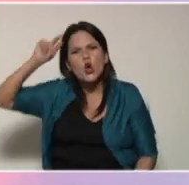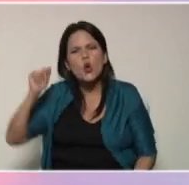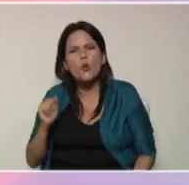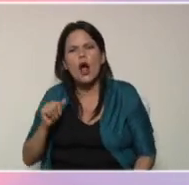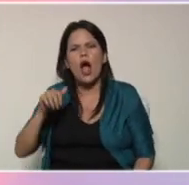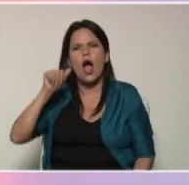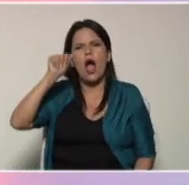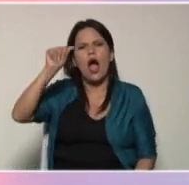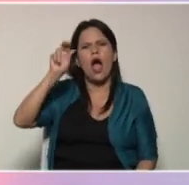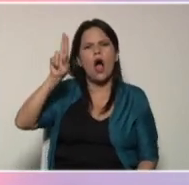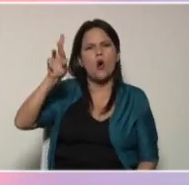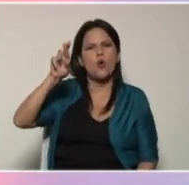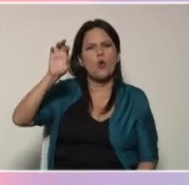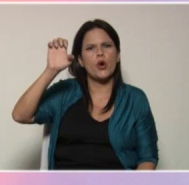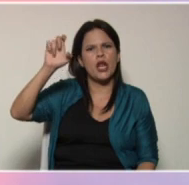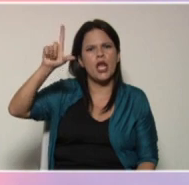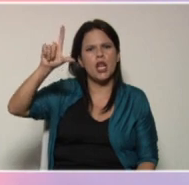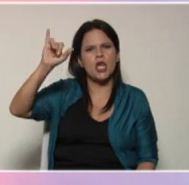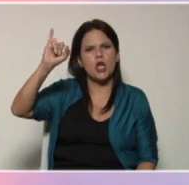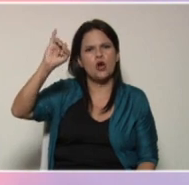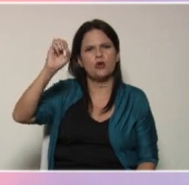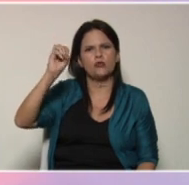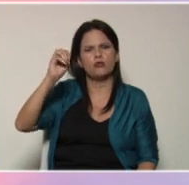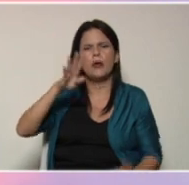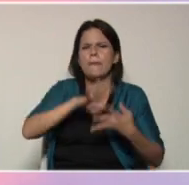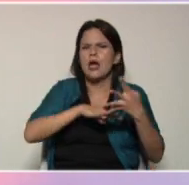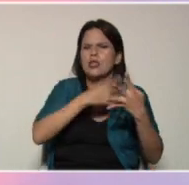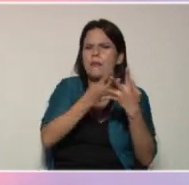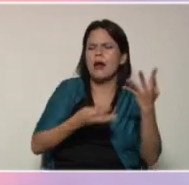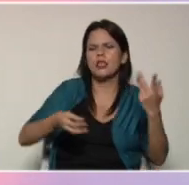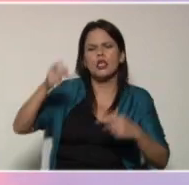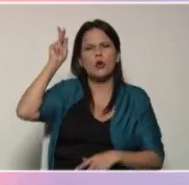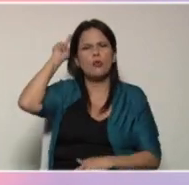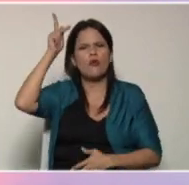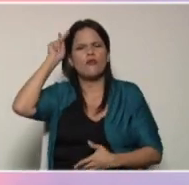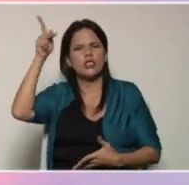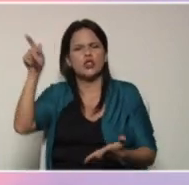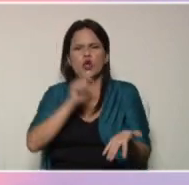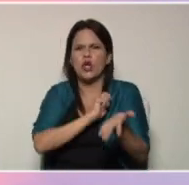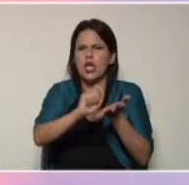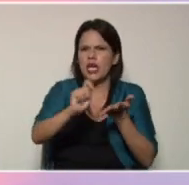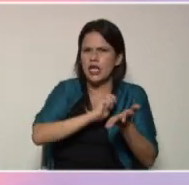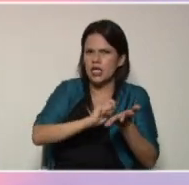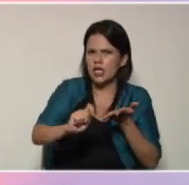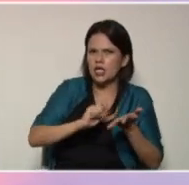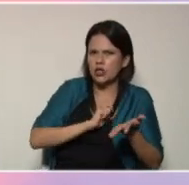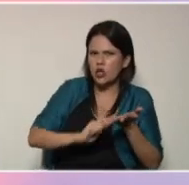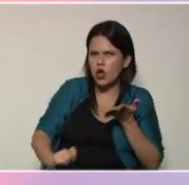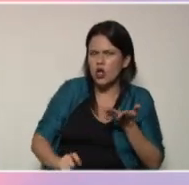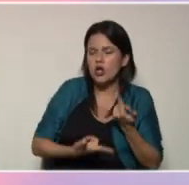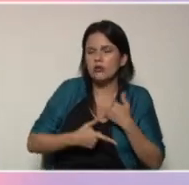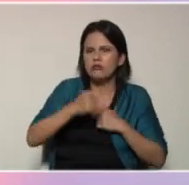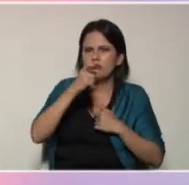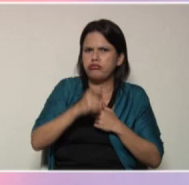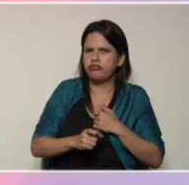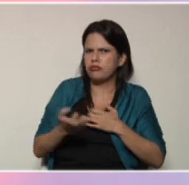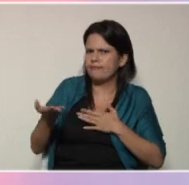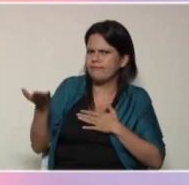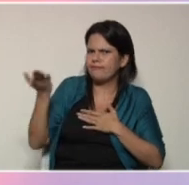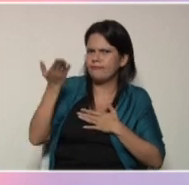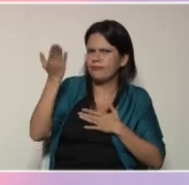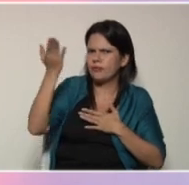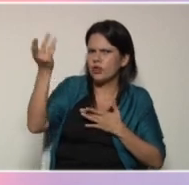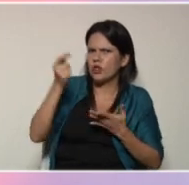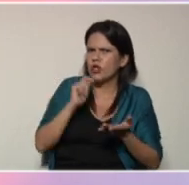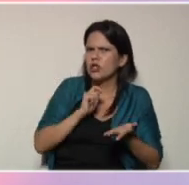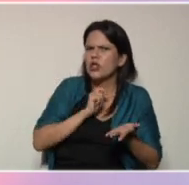de la Vega? Matemático, profesor, escritor y por supuesto, un referente fundamental de lo que son los